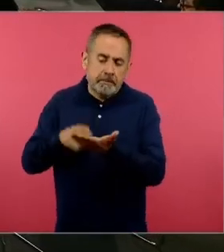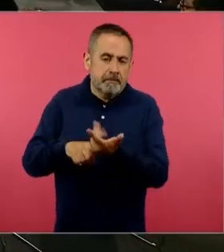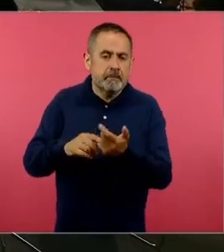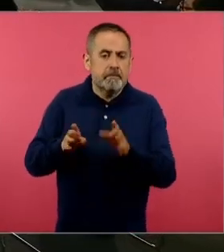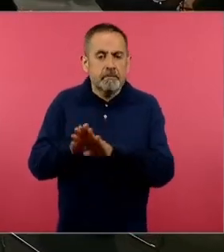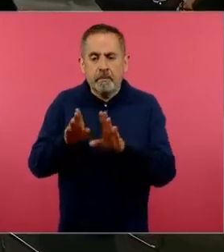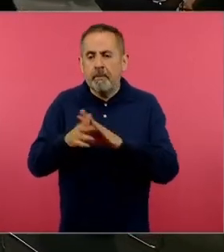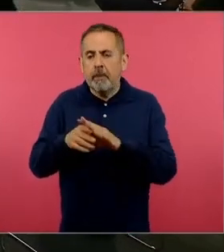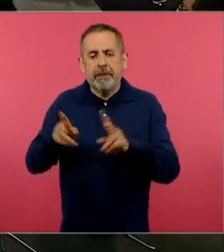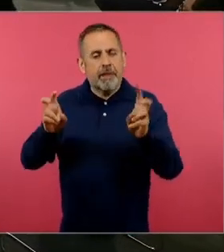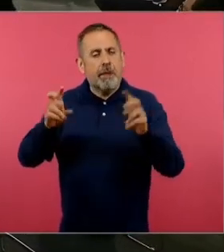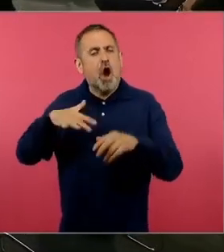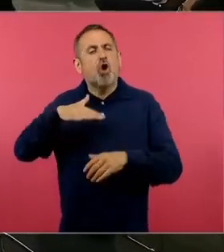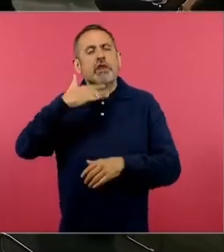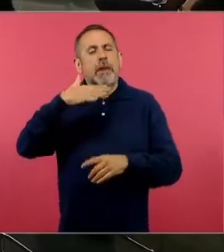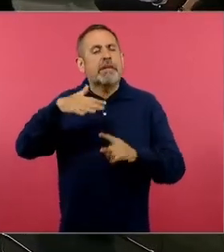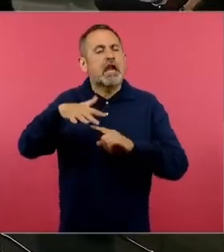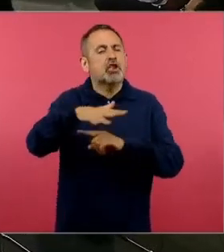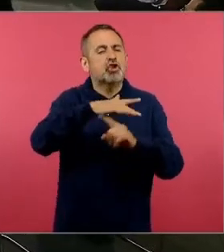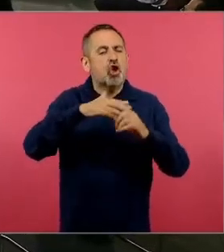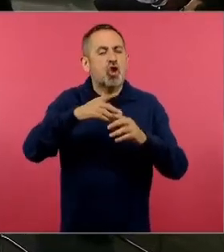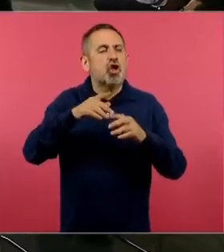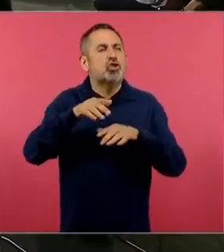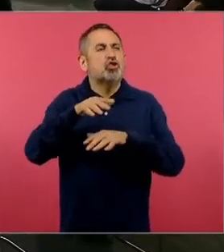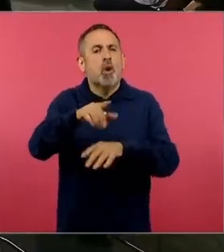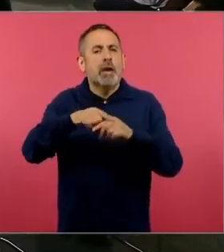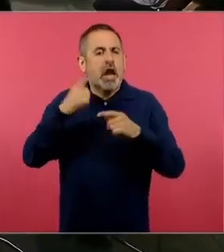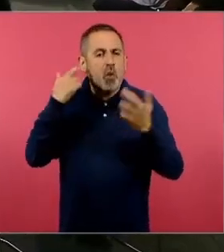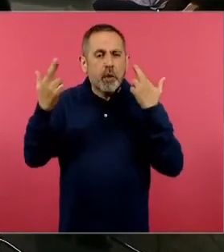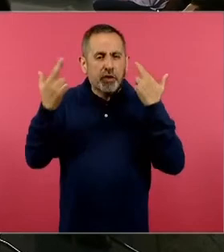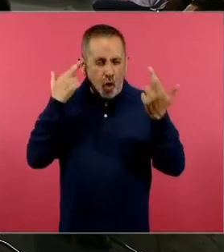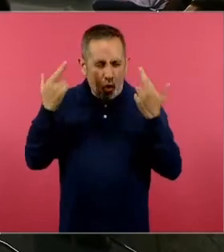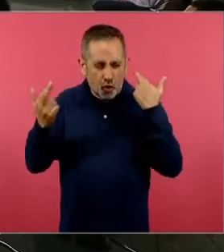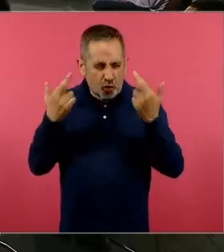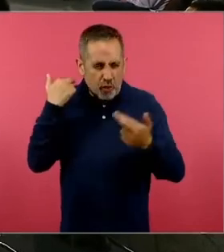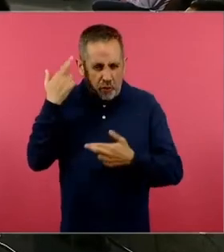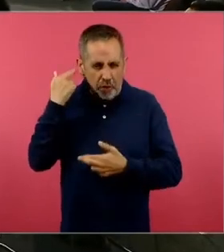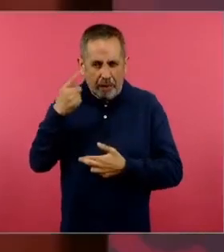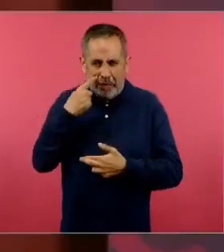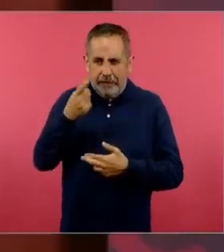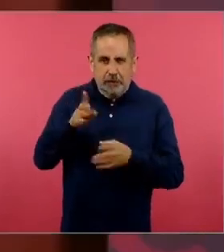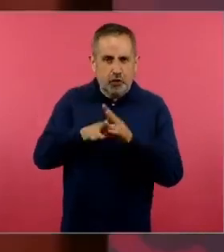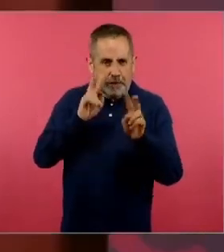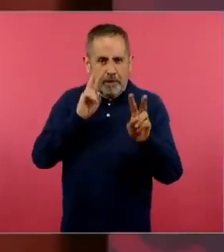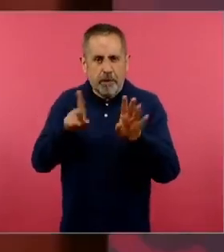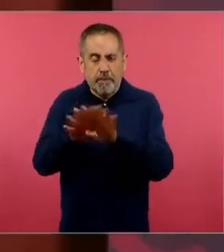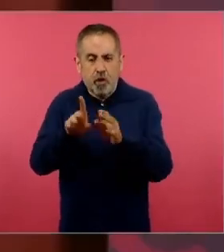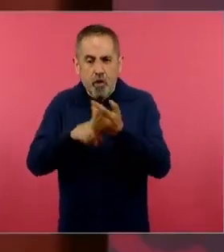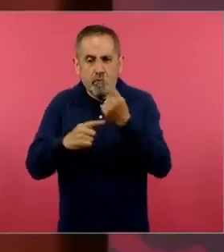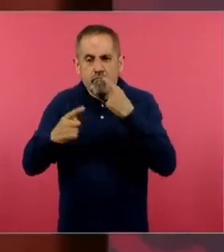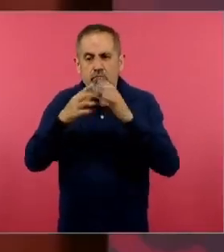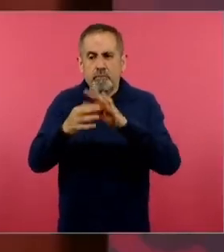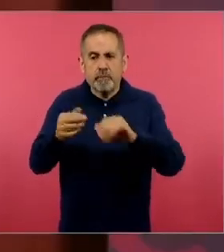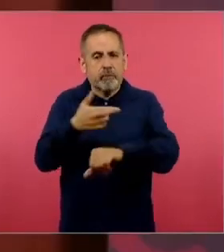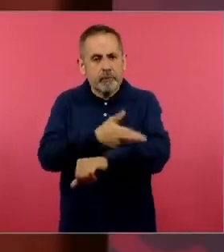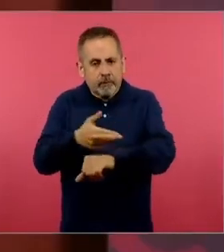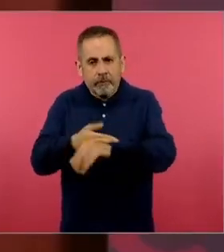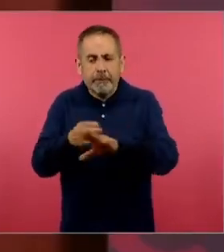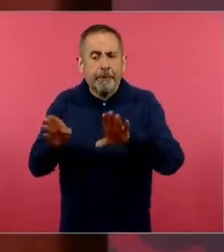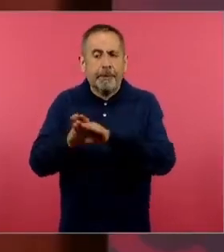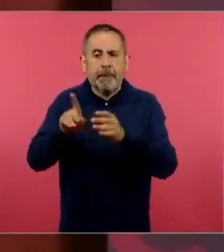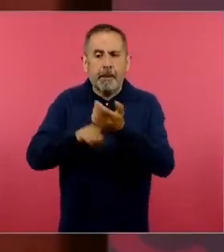la contaminación acústica, que no se considera porque no la vemos acumulada, pero existe y hace efectos nocivos